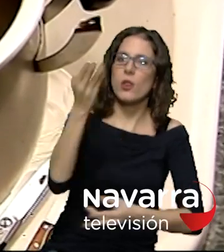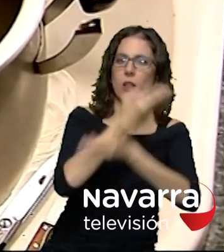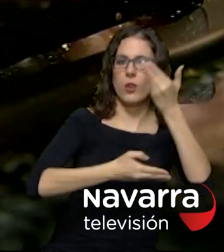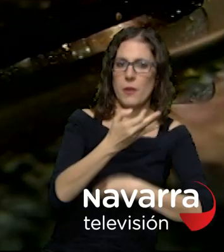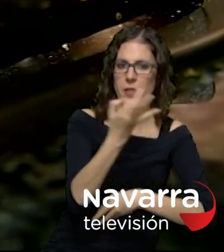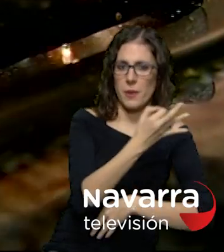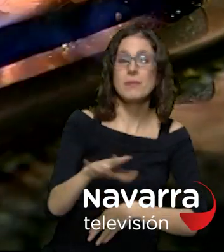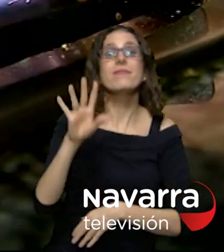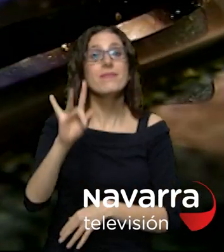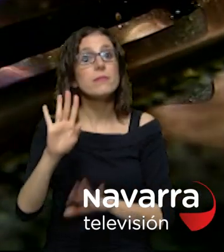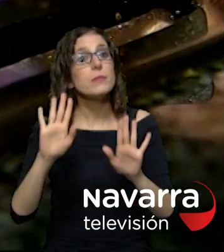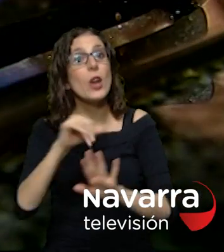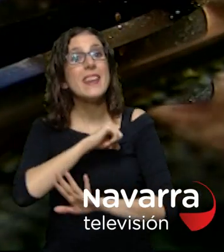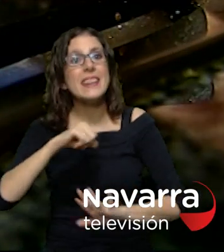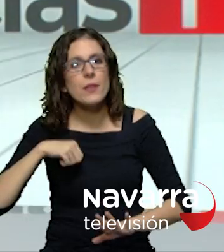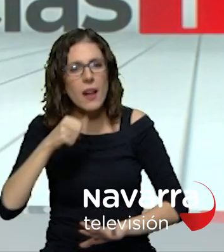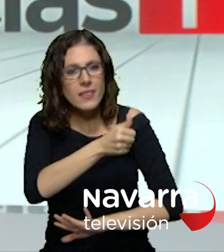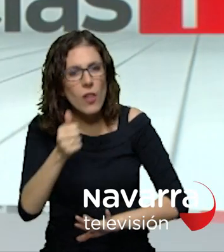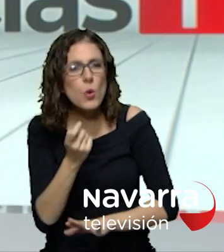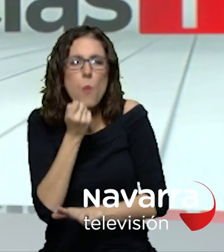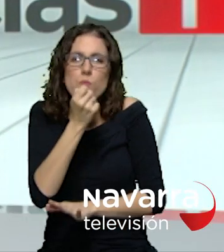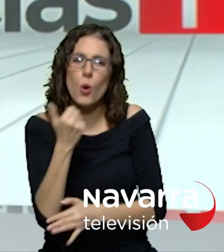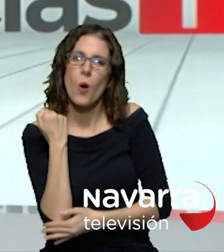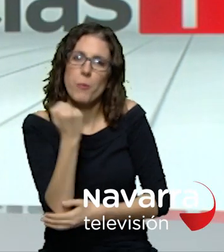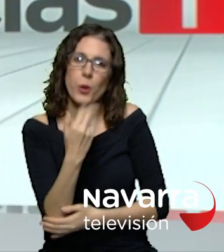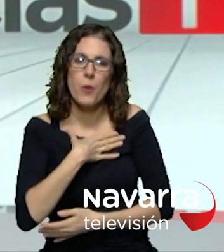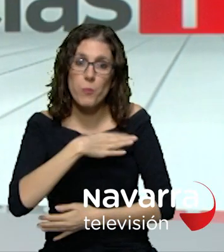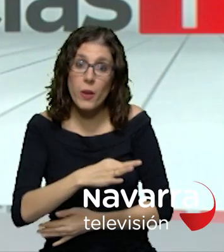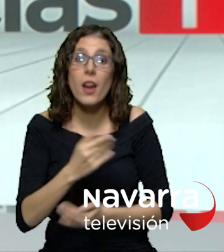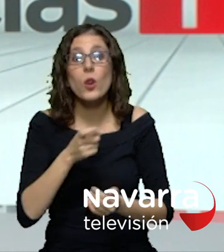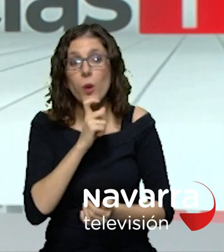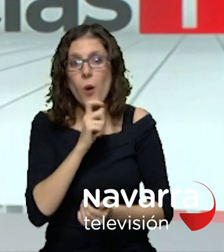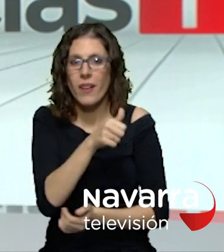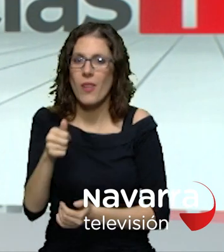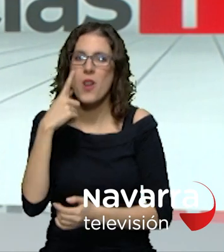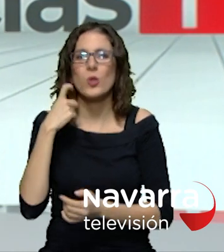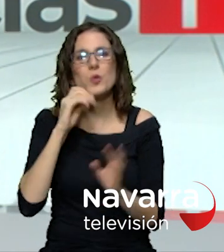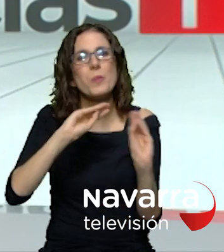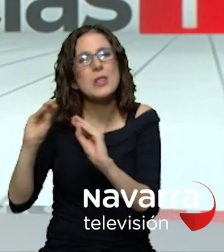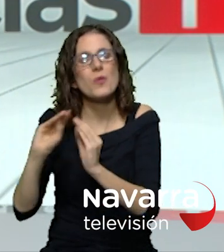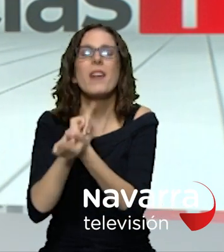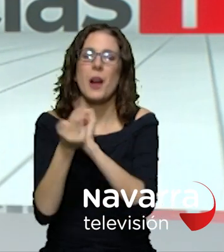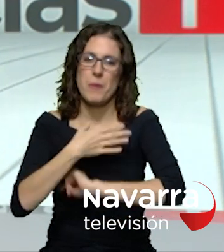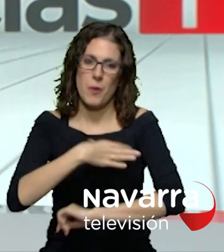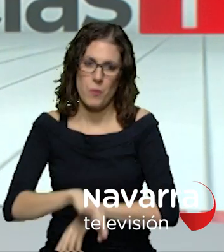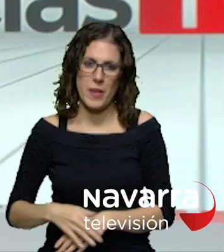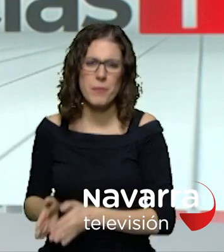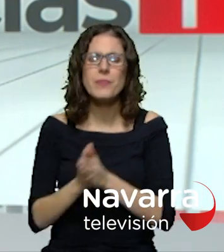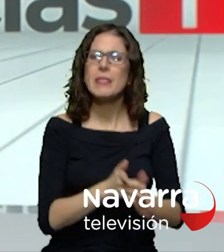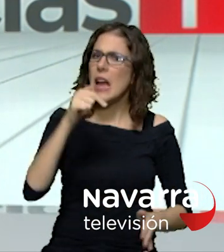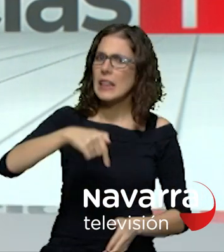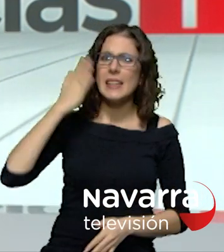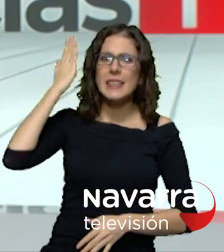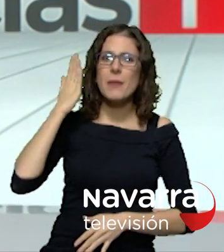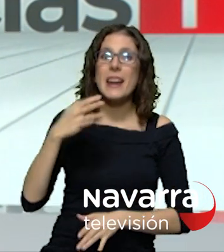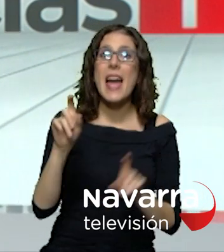empezando a cambiar nuestros hábitos de vida y otro asunto relacionado con las empresas porque en navarra operan las llamadas empresas buzón es como